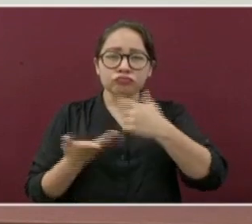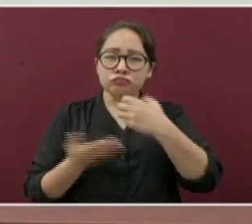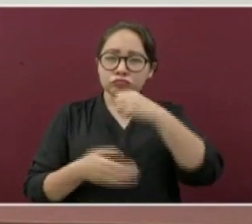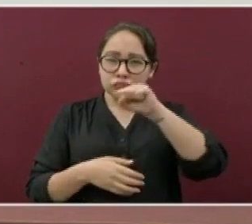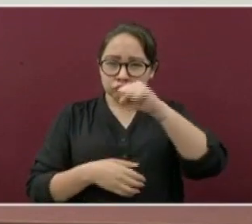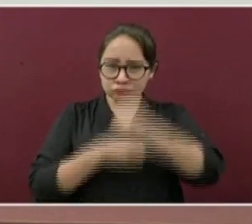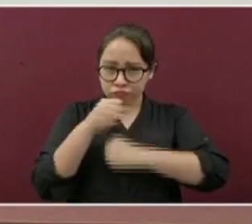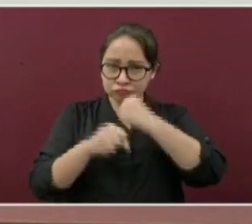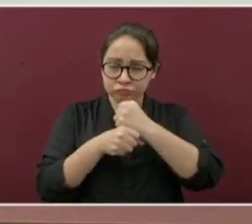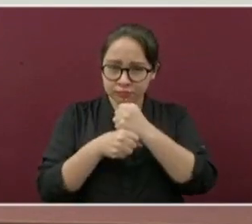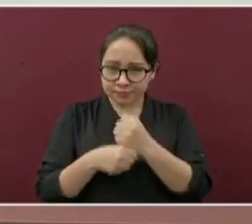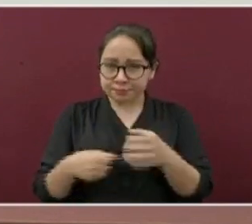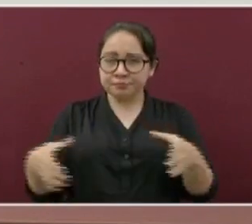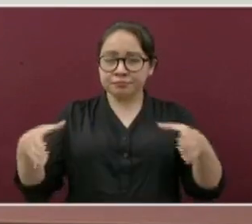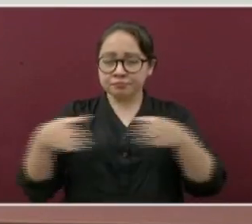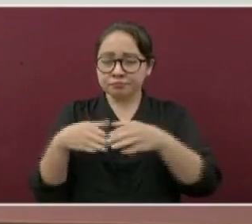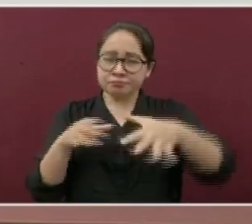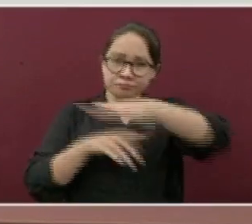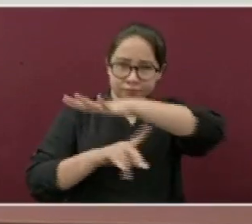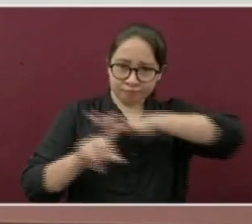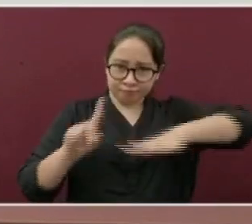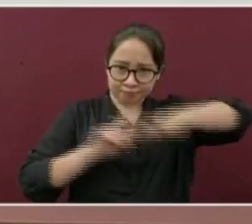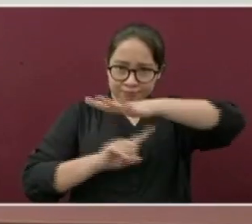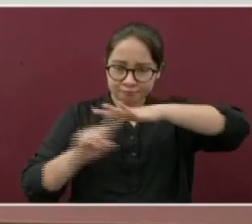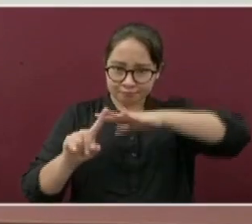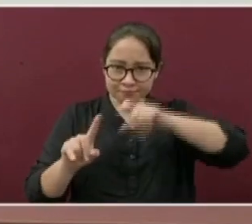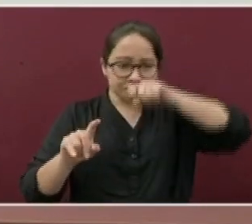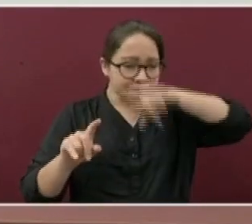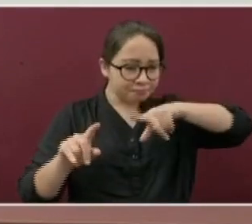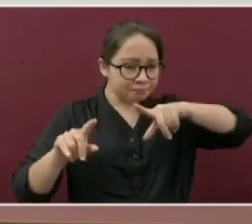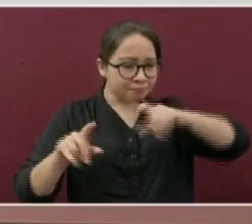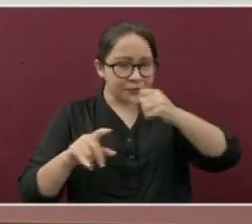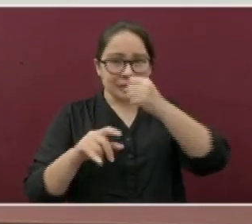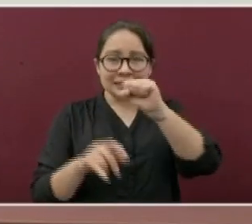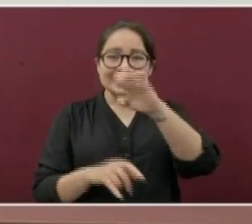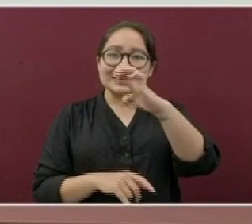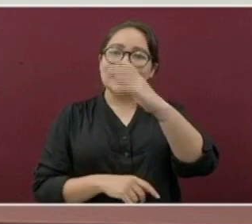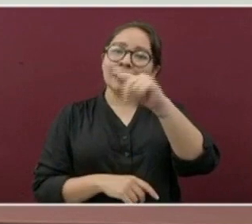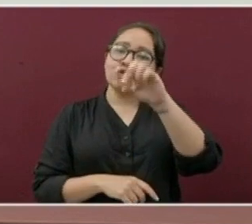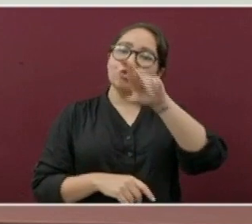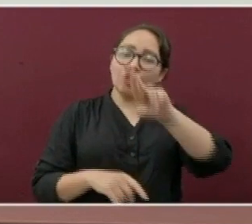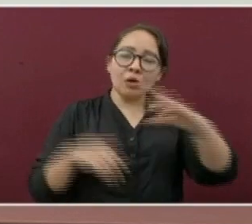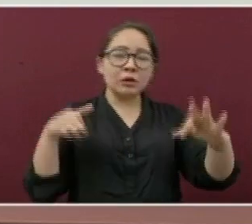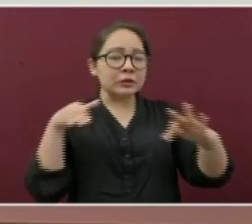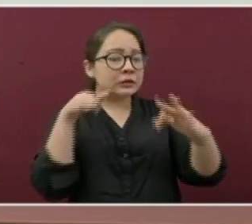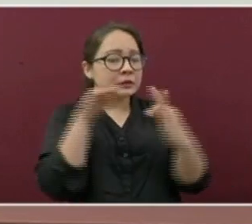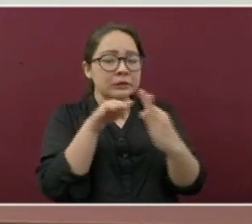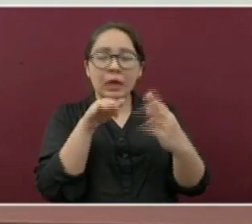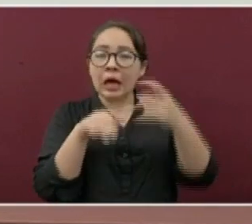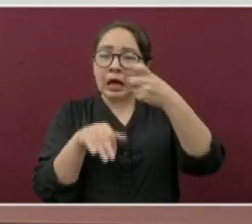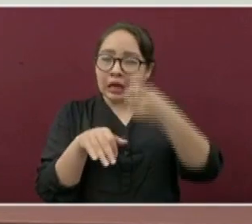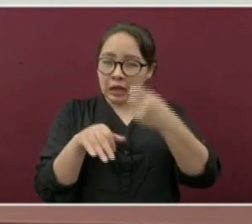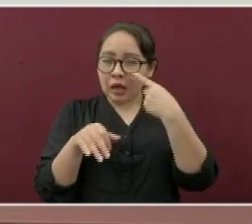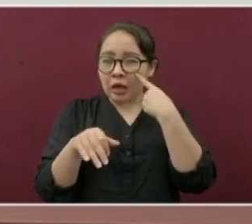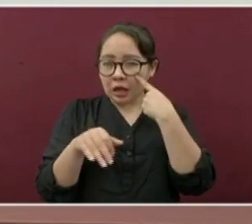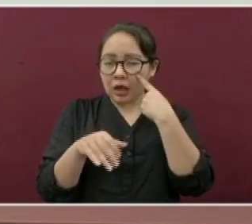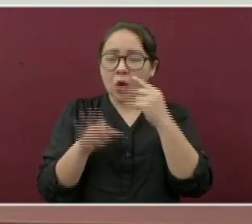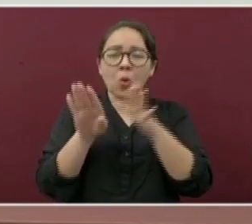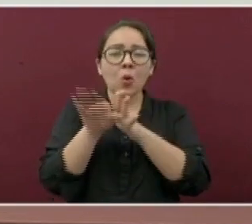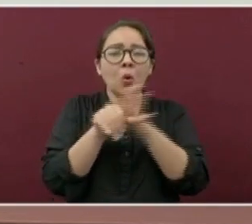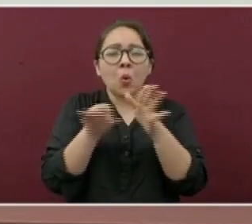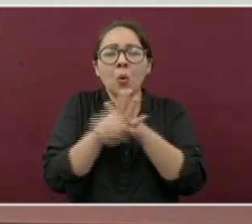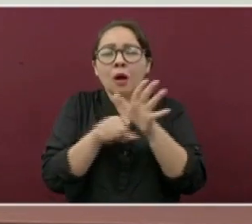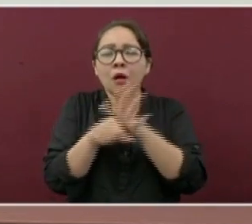Es decir, miren, las que pertenezcan al mismo sector, por lo que la contribución se dará de la siguiente forma